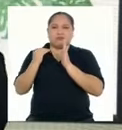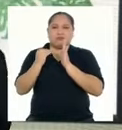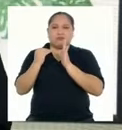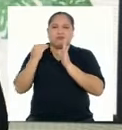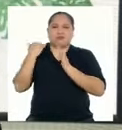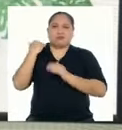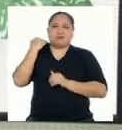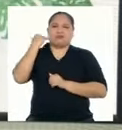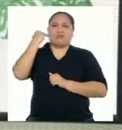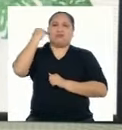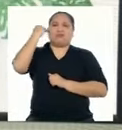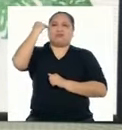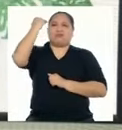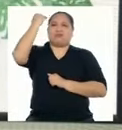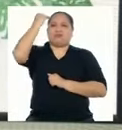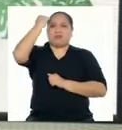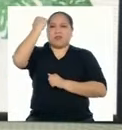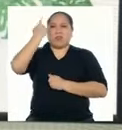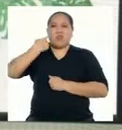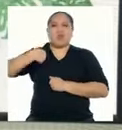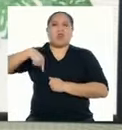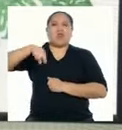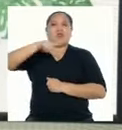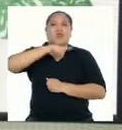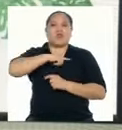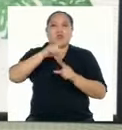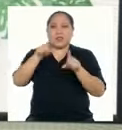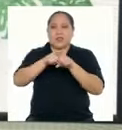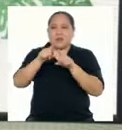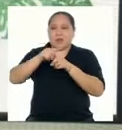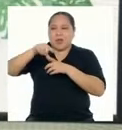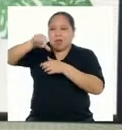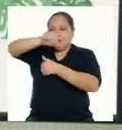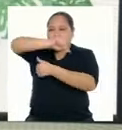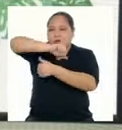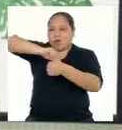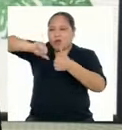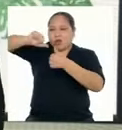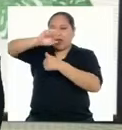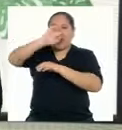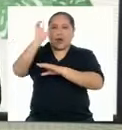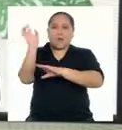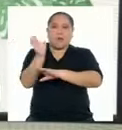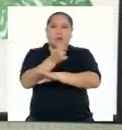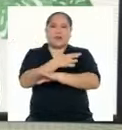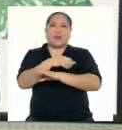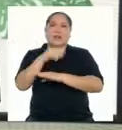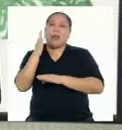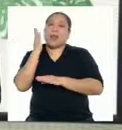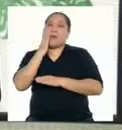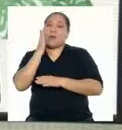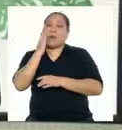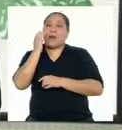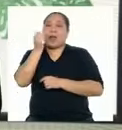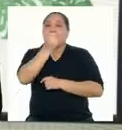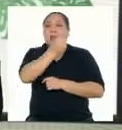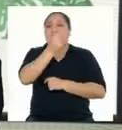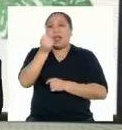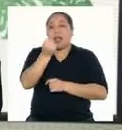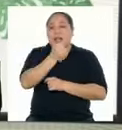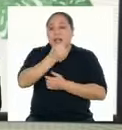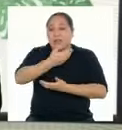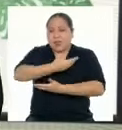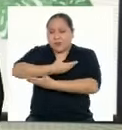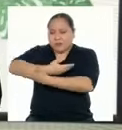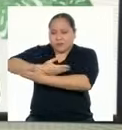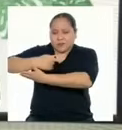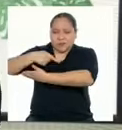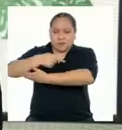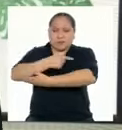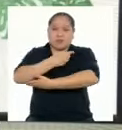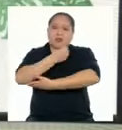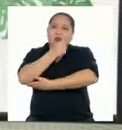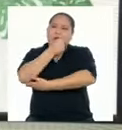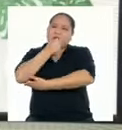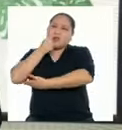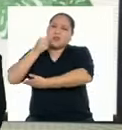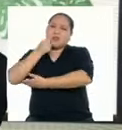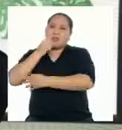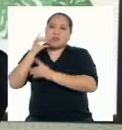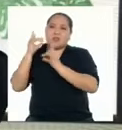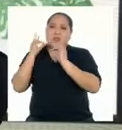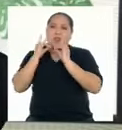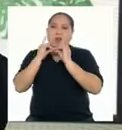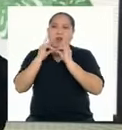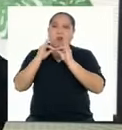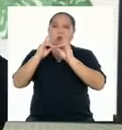Nosotros también vamos rodeados de poesía La mamá le canta al niño su canción de cuna Y no siempre tiene